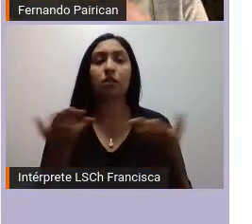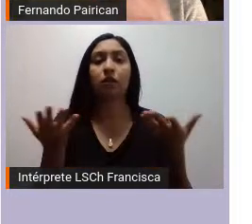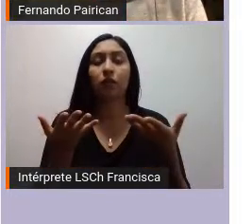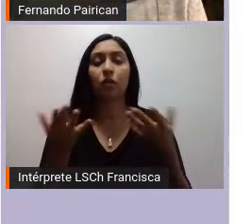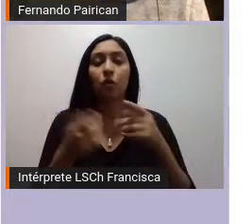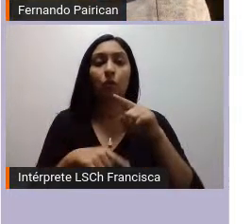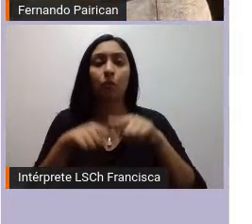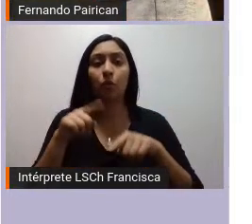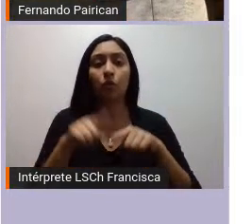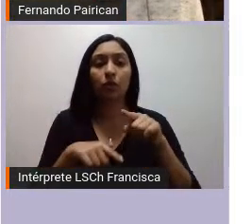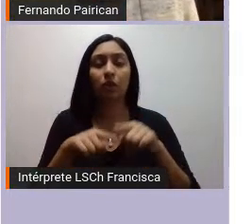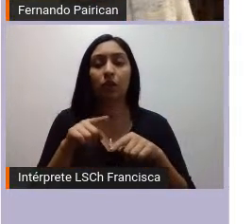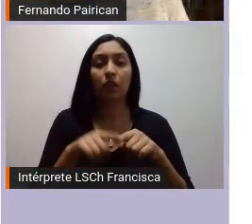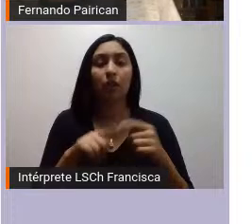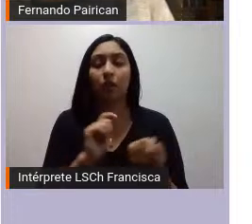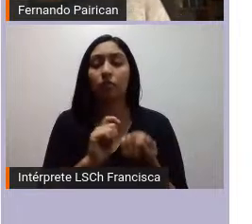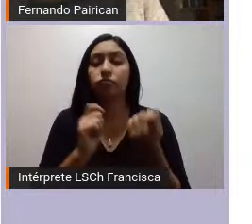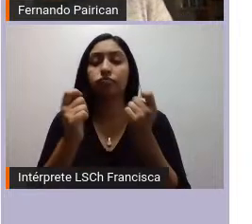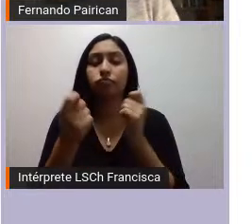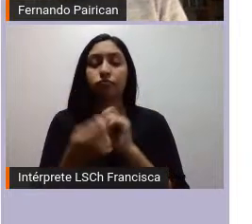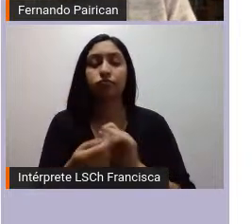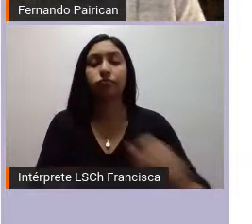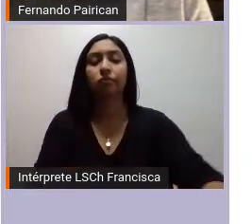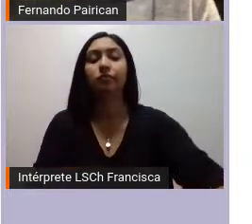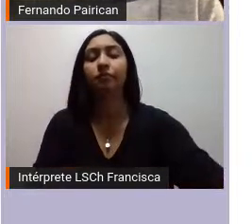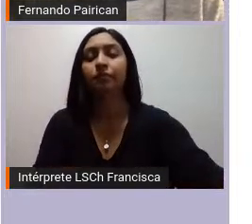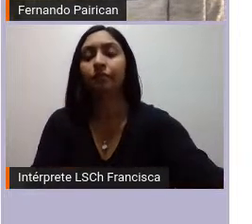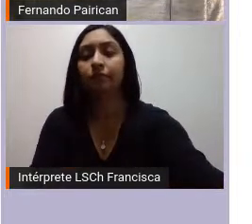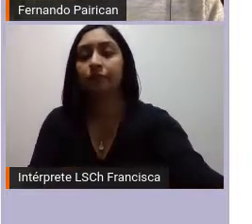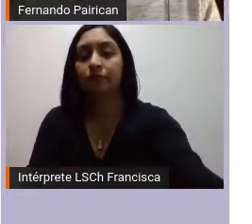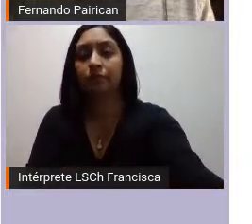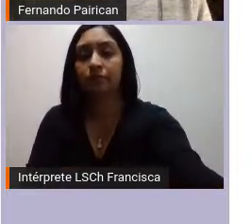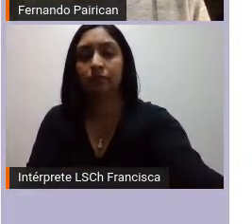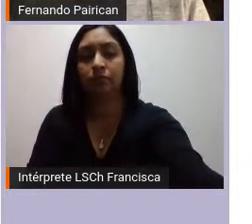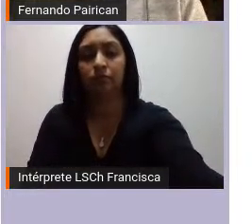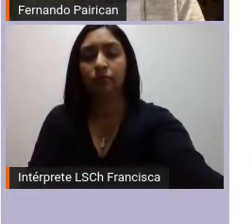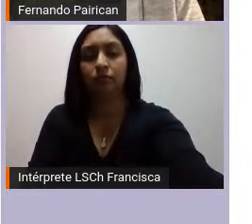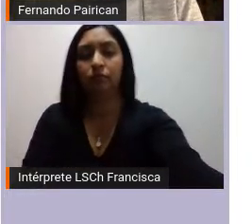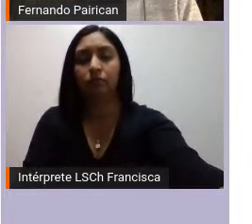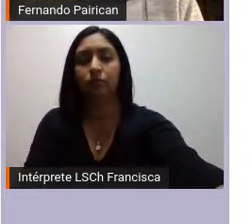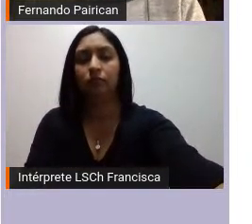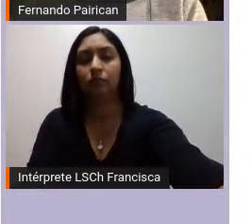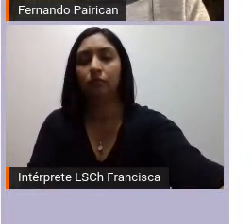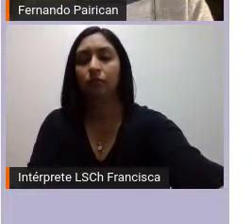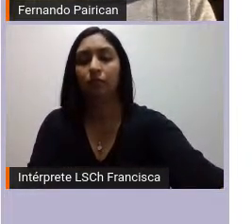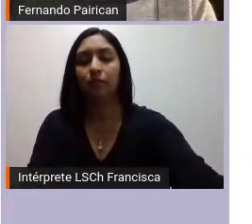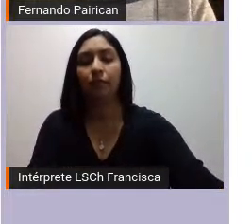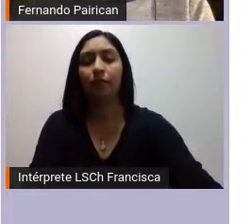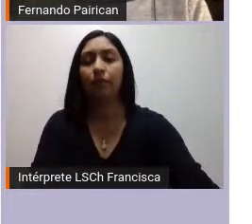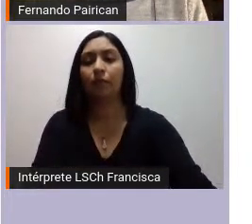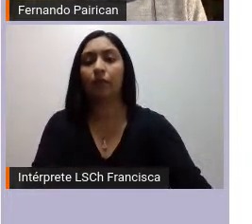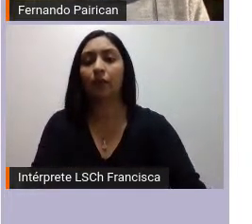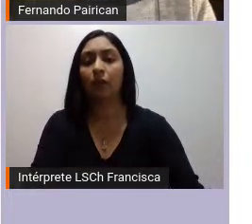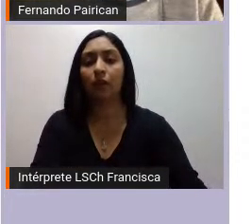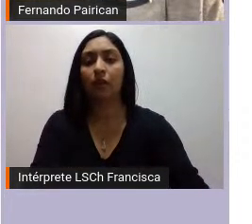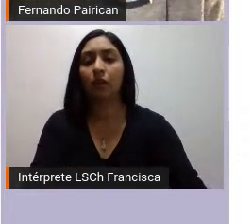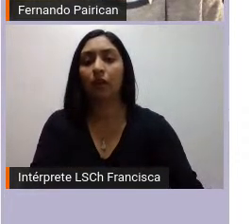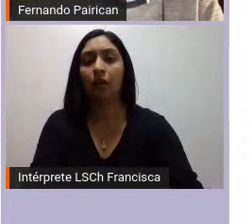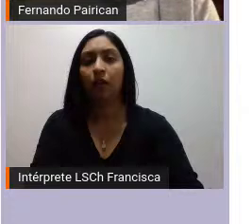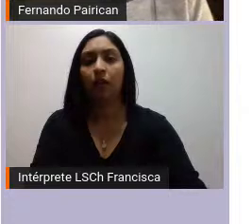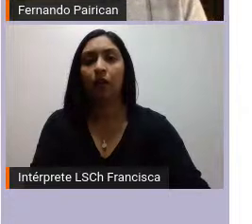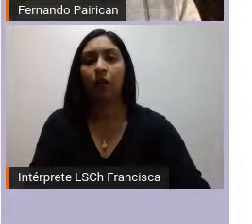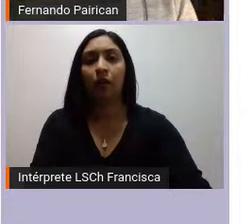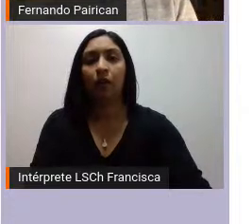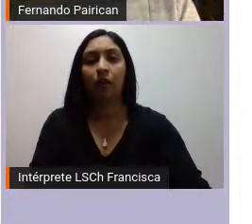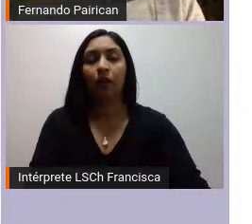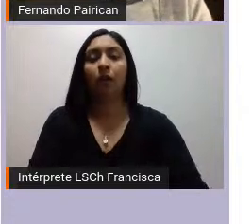pasaron de algunos dueños a otros dueños que mejor demuestra esto es el libro que ya lleva cerca de